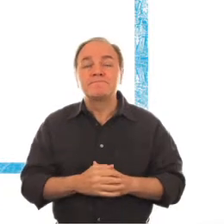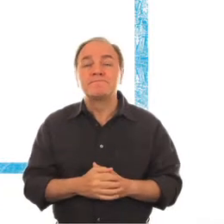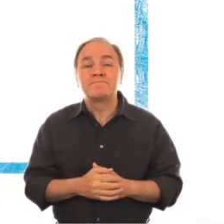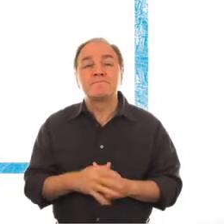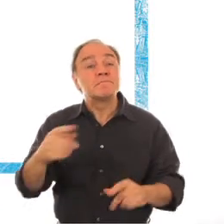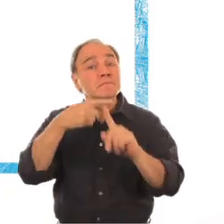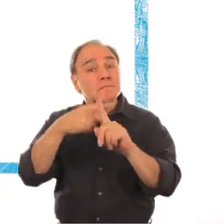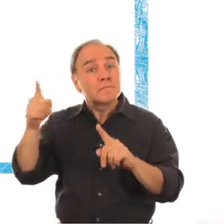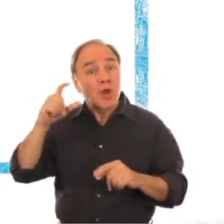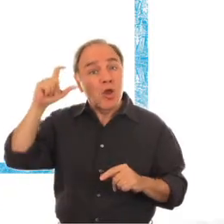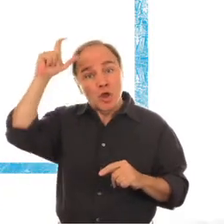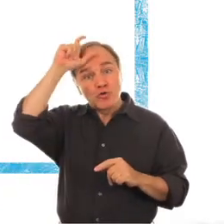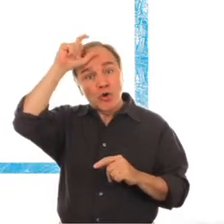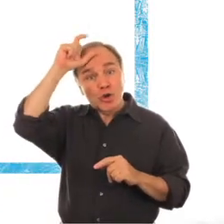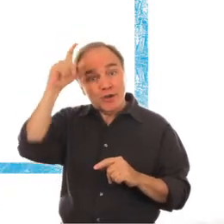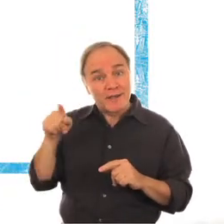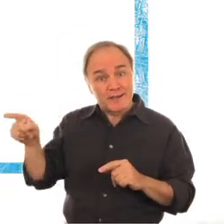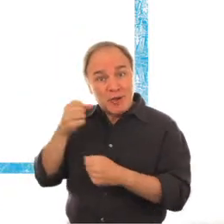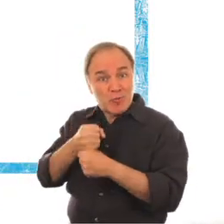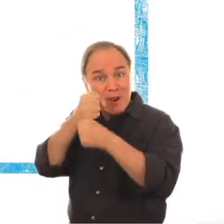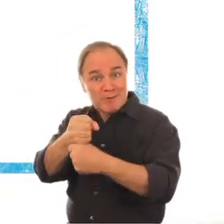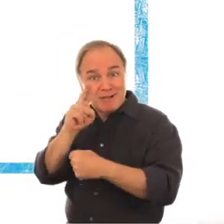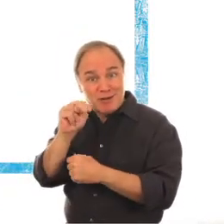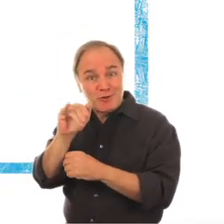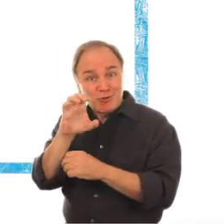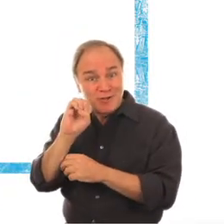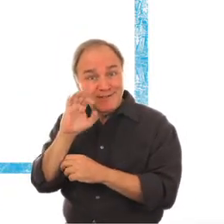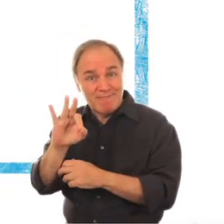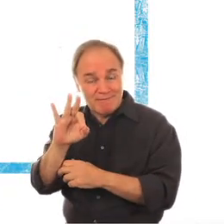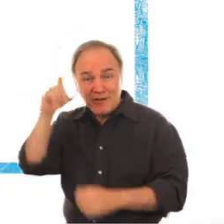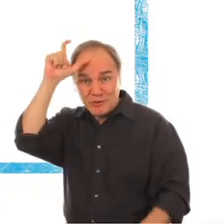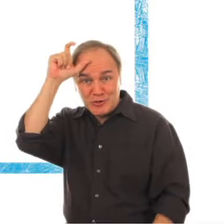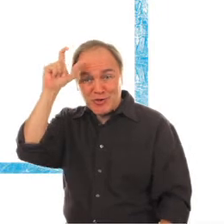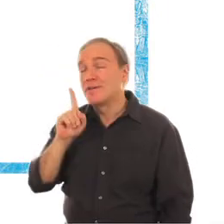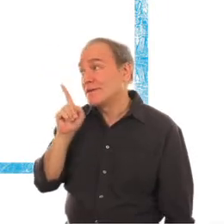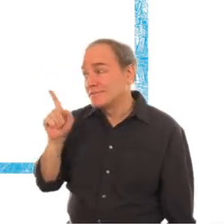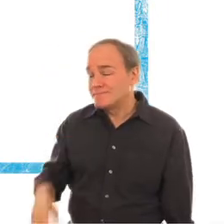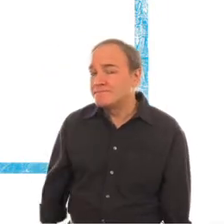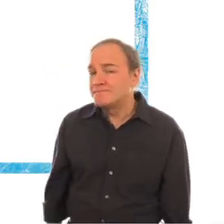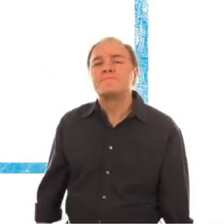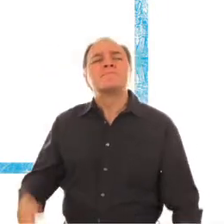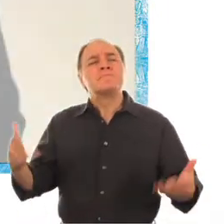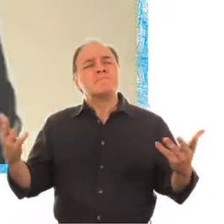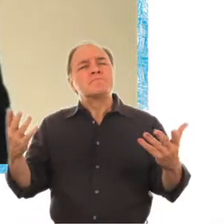Una perspectiva desde Turquía Ayman Abulavan, representante UNICEF Turquía